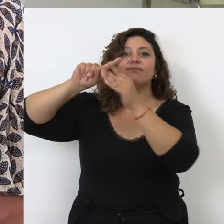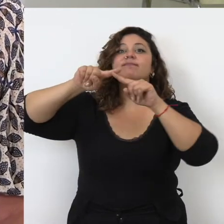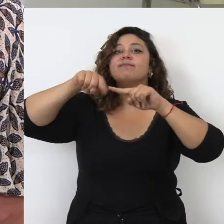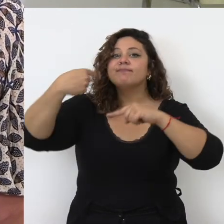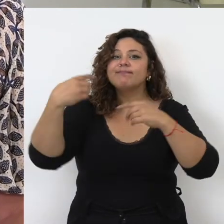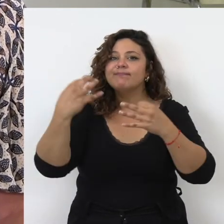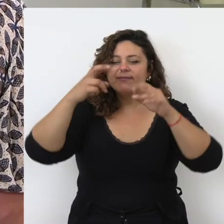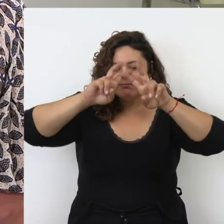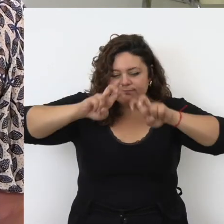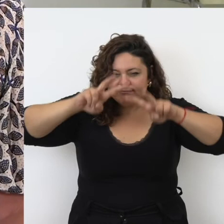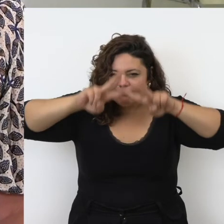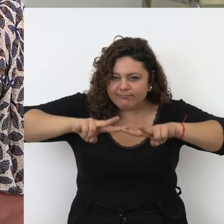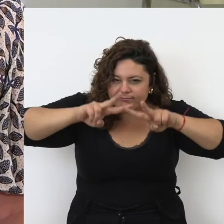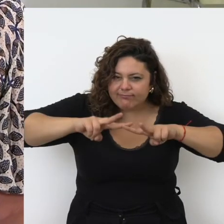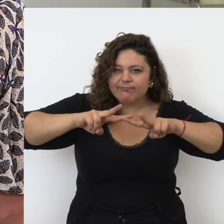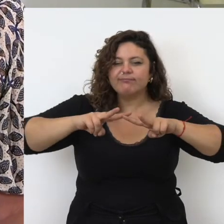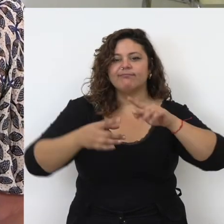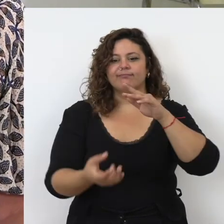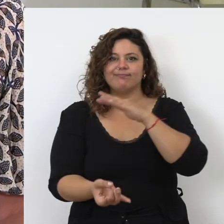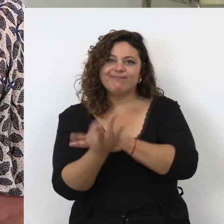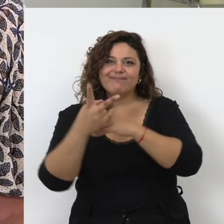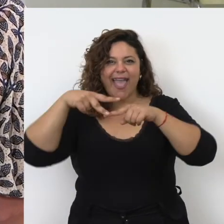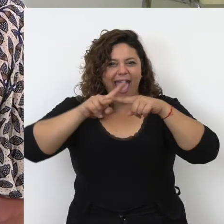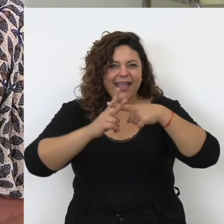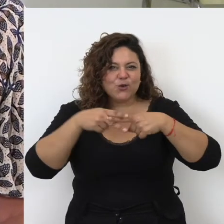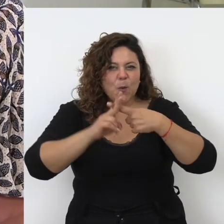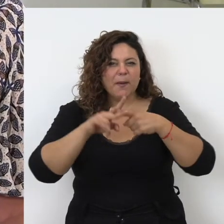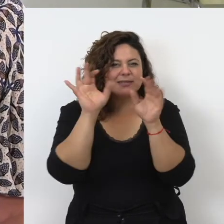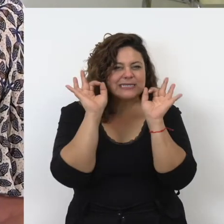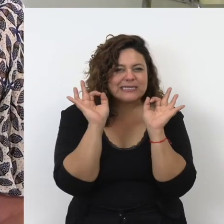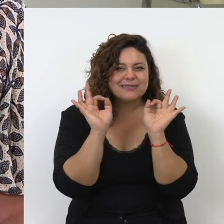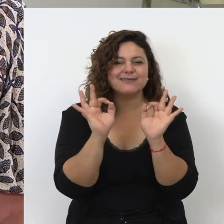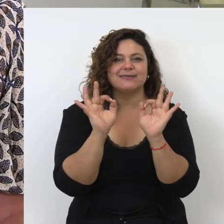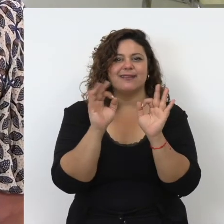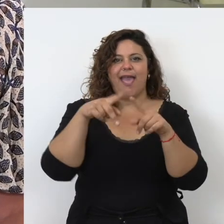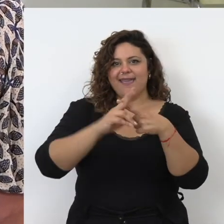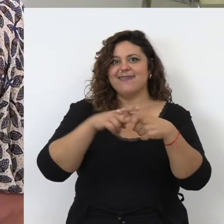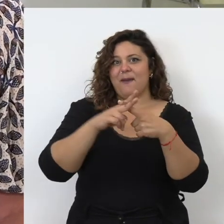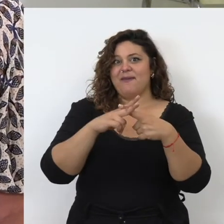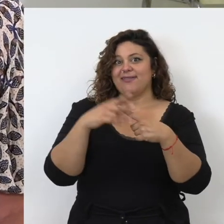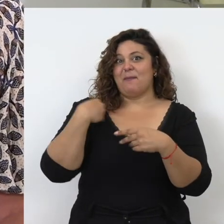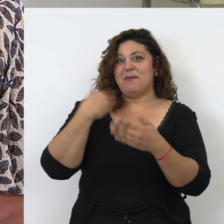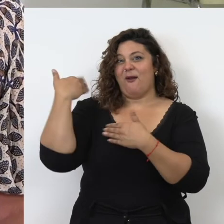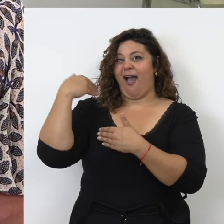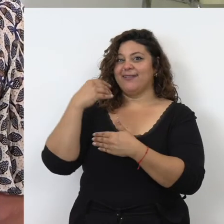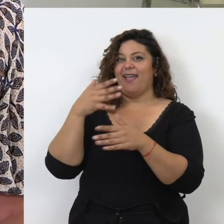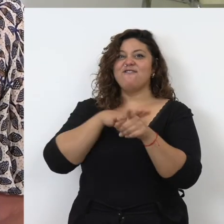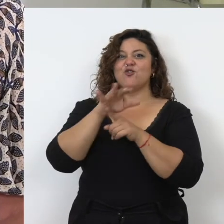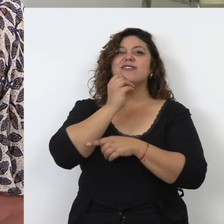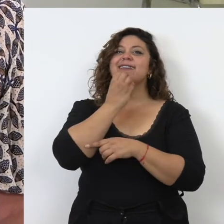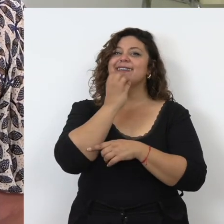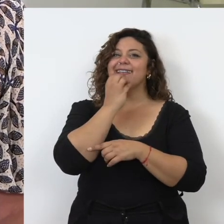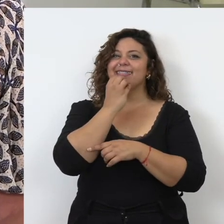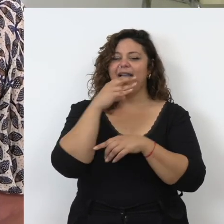anteriormente analizaban estos datos construían instrumentos cada vez más precisos se basaban en las herramientas que habían heredado de los